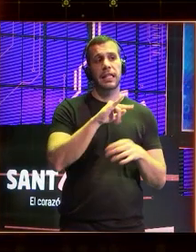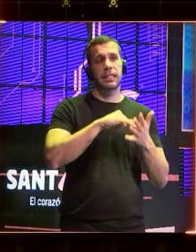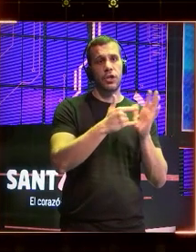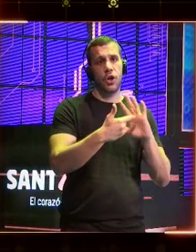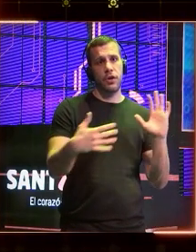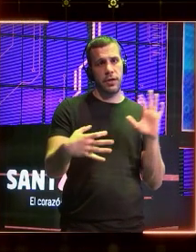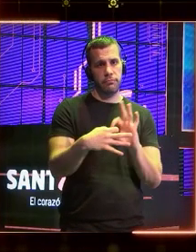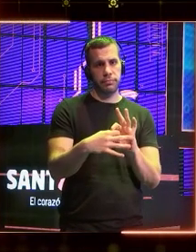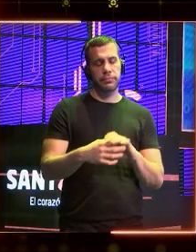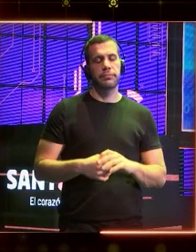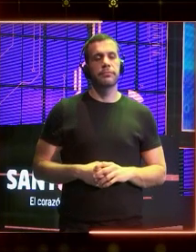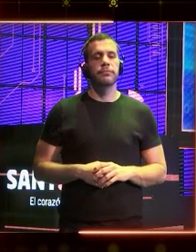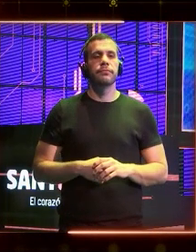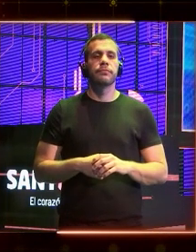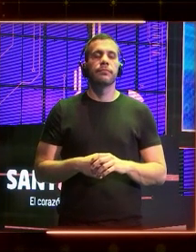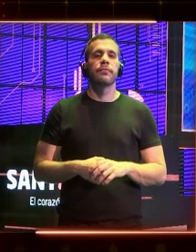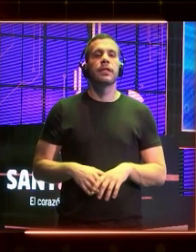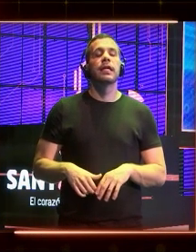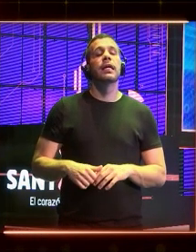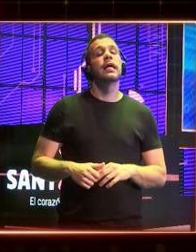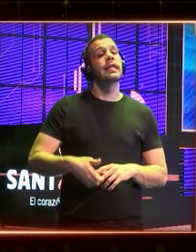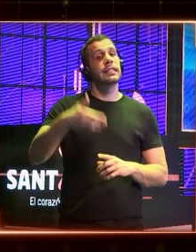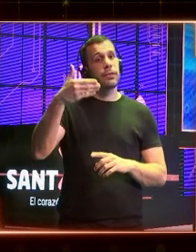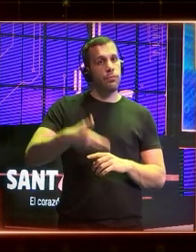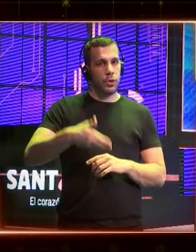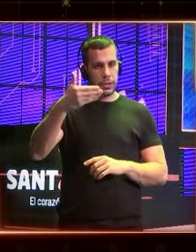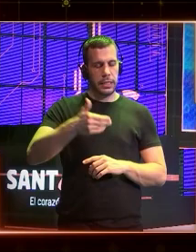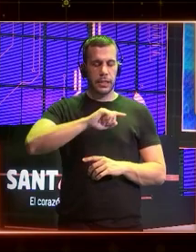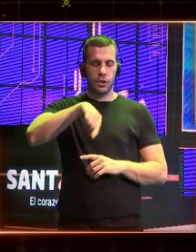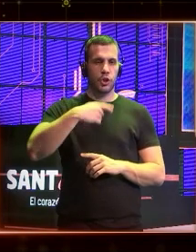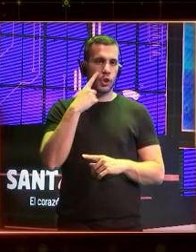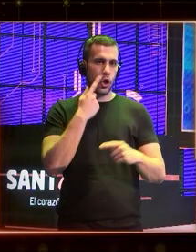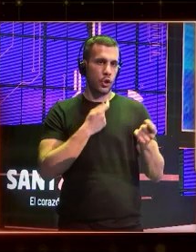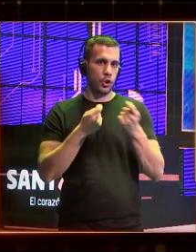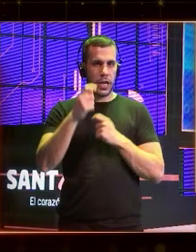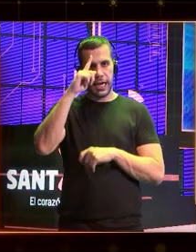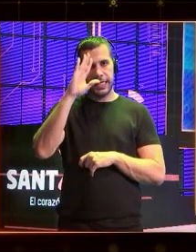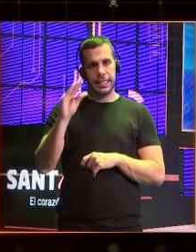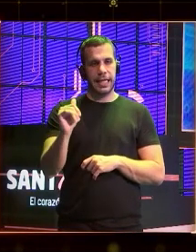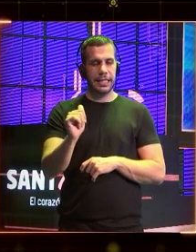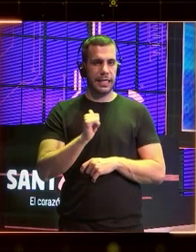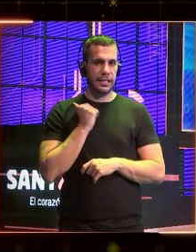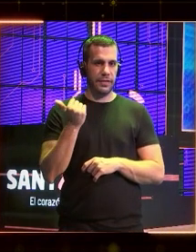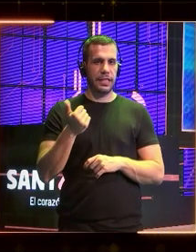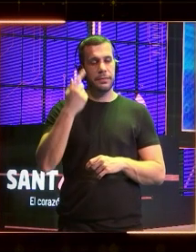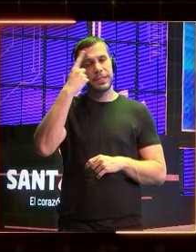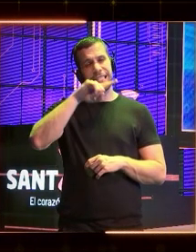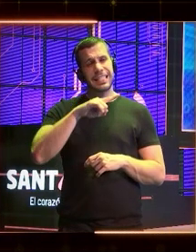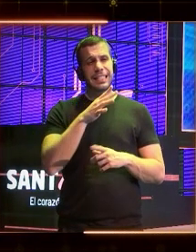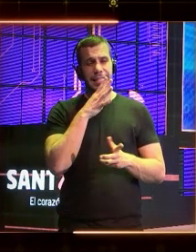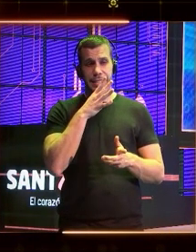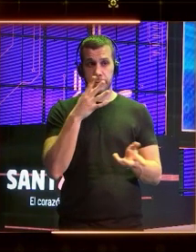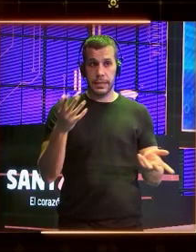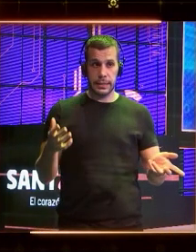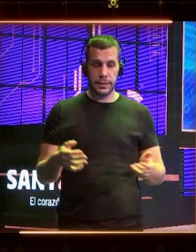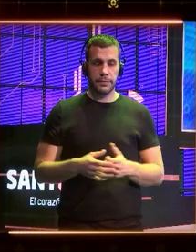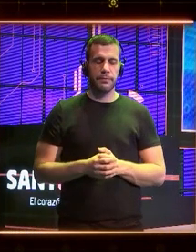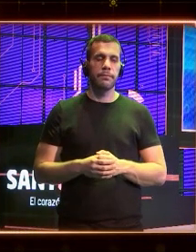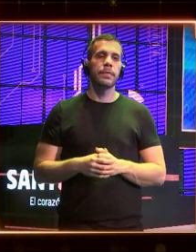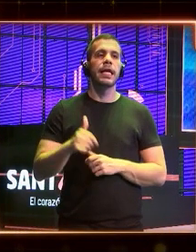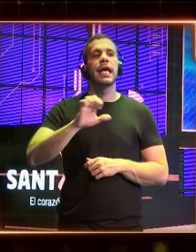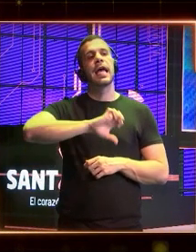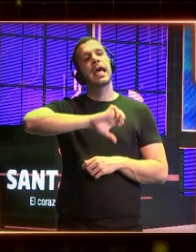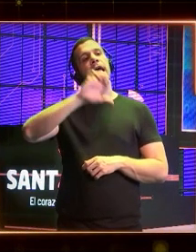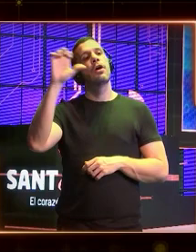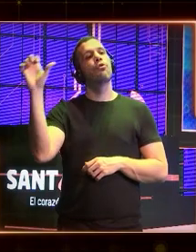tanto, es imperioso poder gobernar la inteligencia artificial. ¿Y sabes qué ocurre? Que solo Europa se